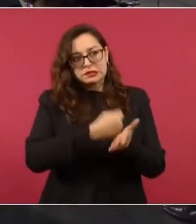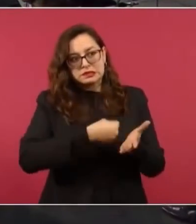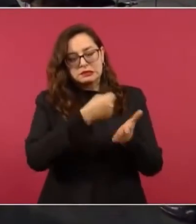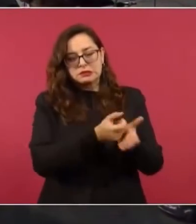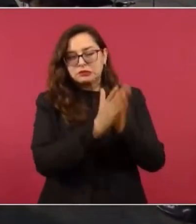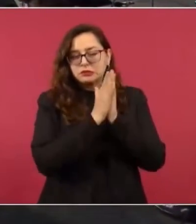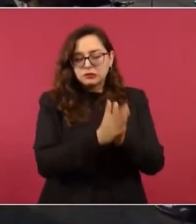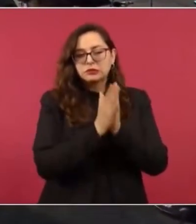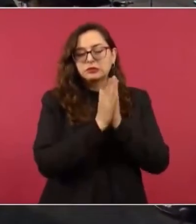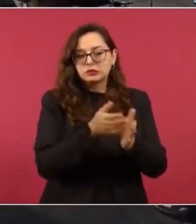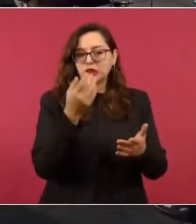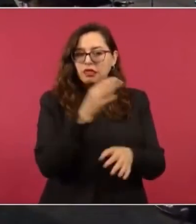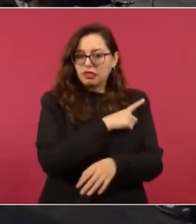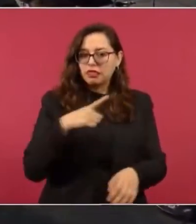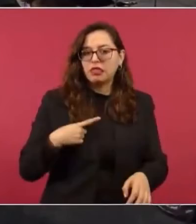cumpla